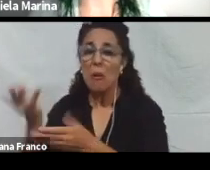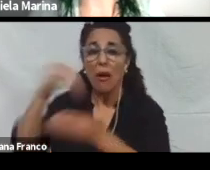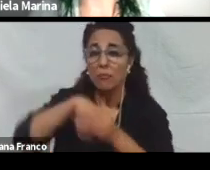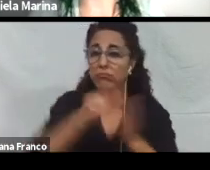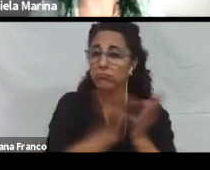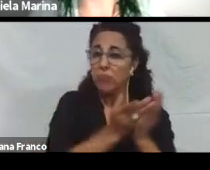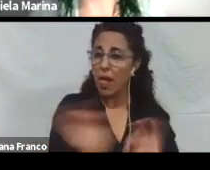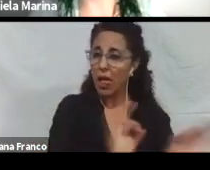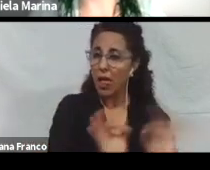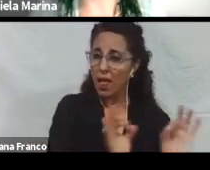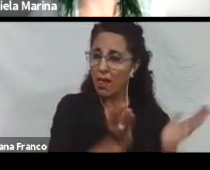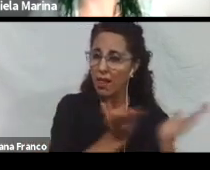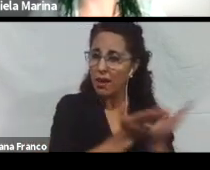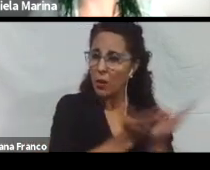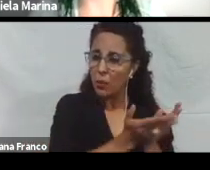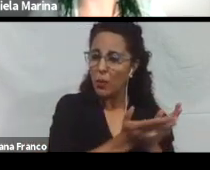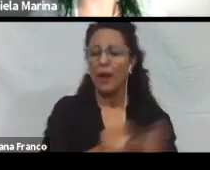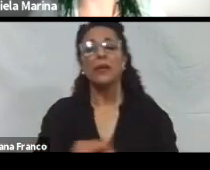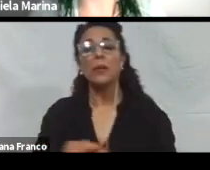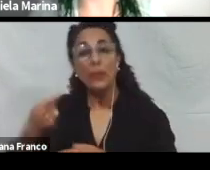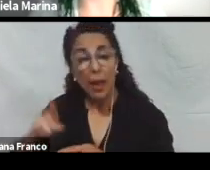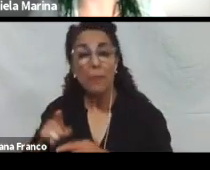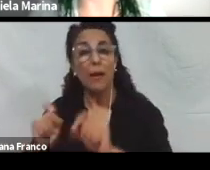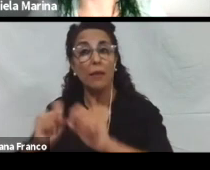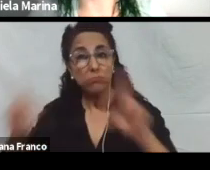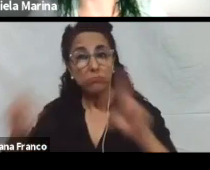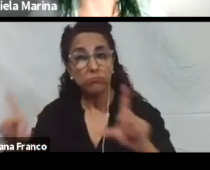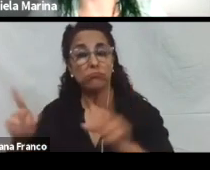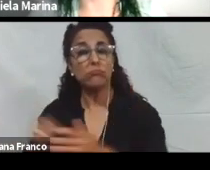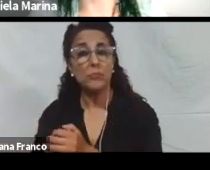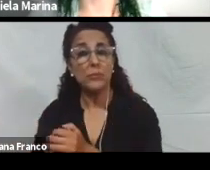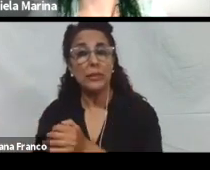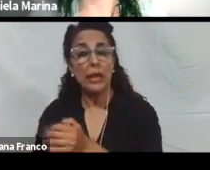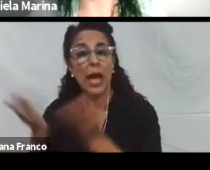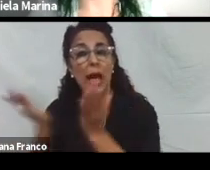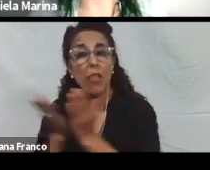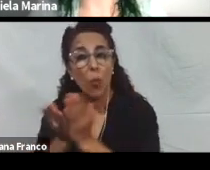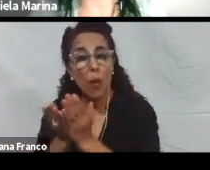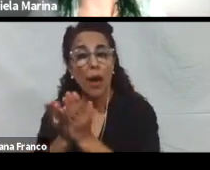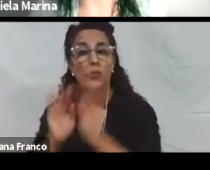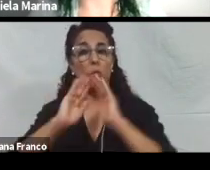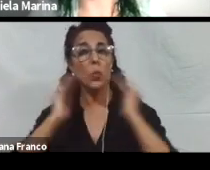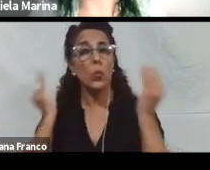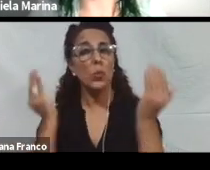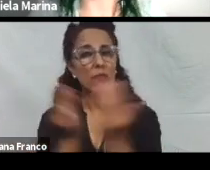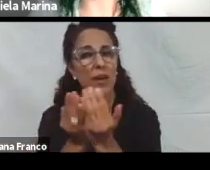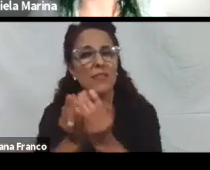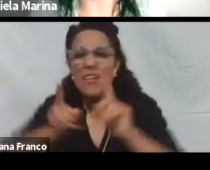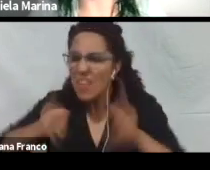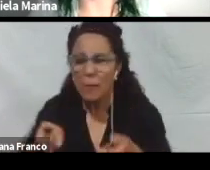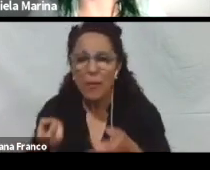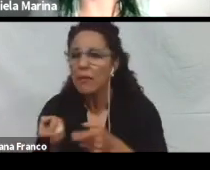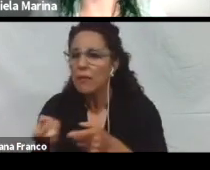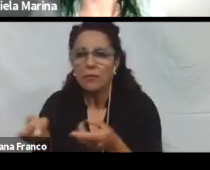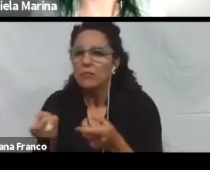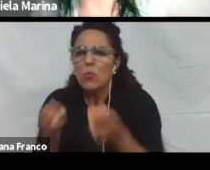Es importante también mencionar que la educación inclusiva es universal, porque no existen requisitos de acceso o